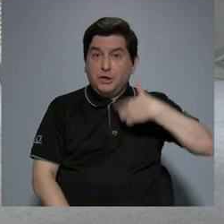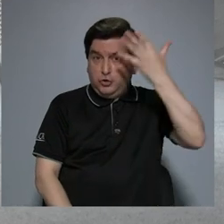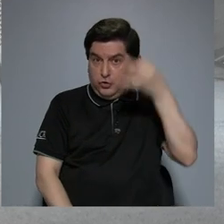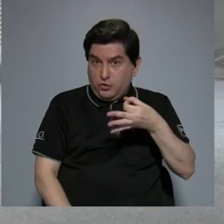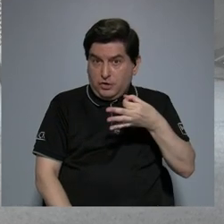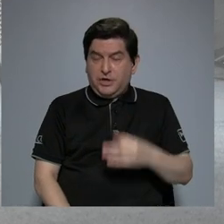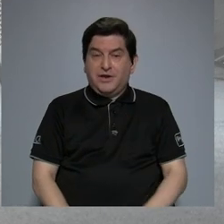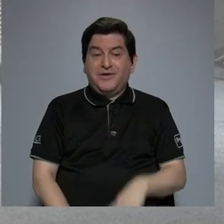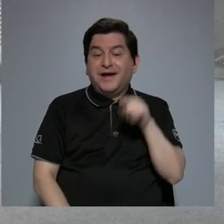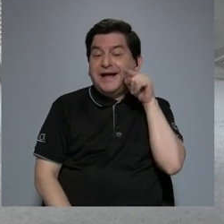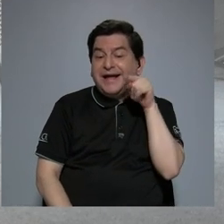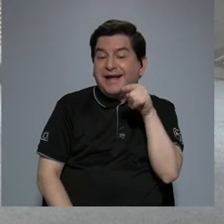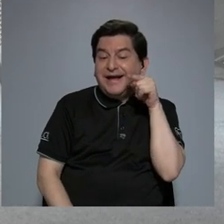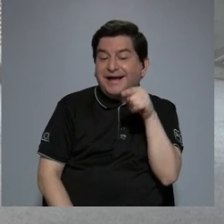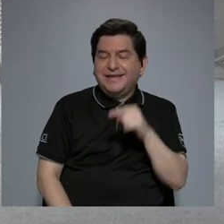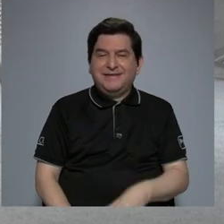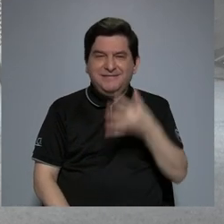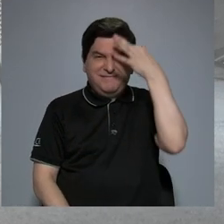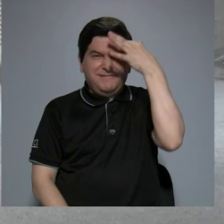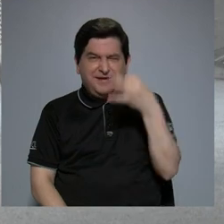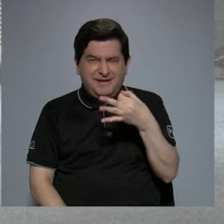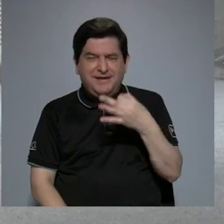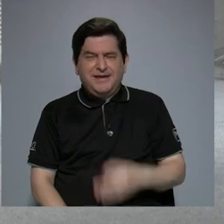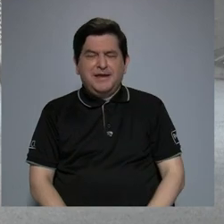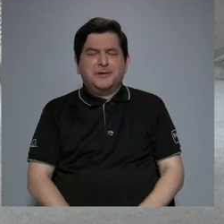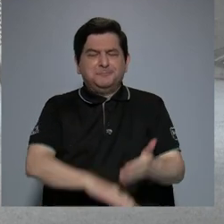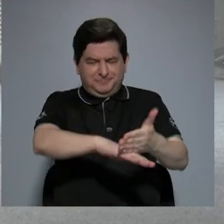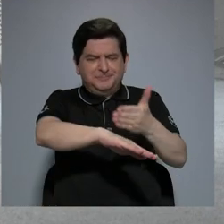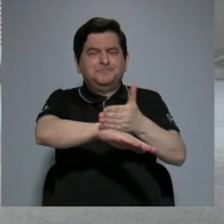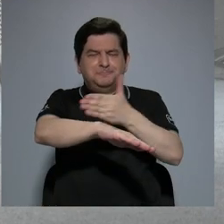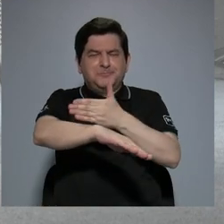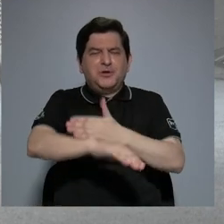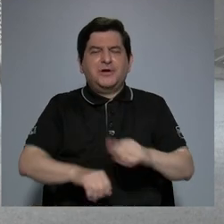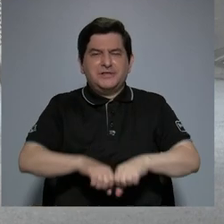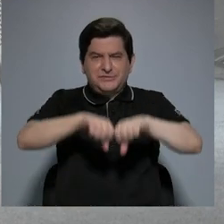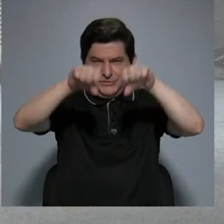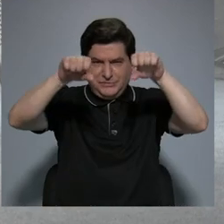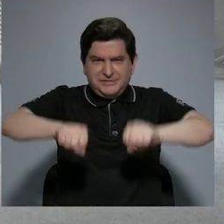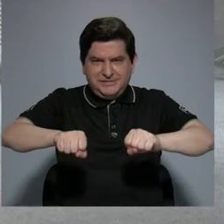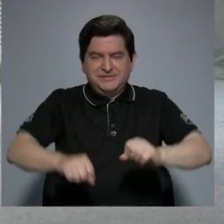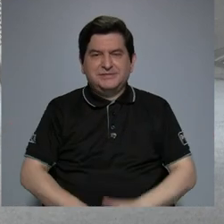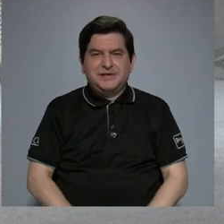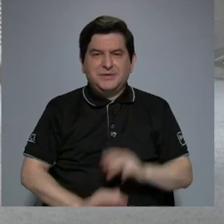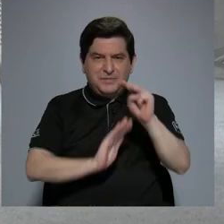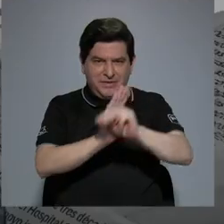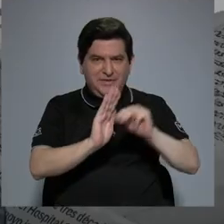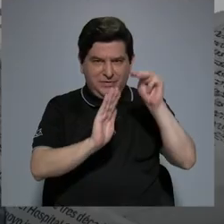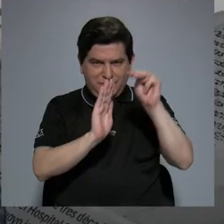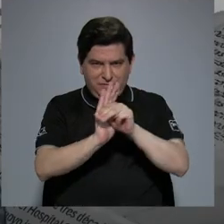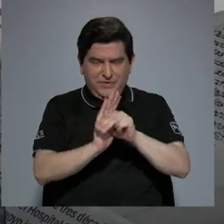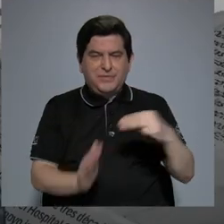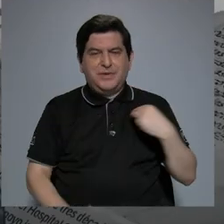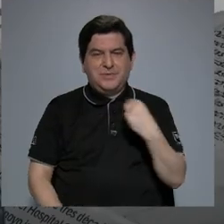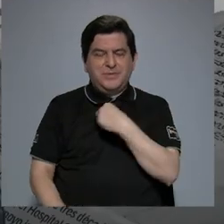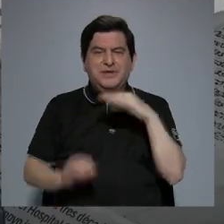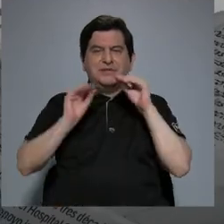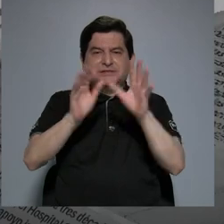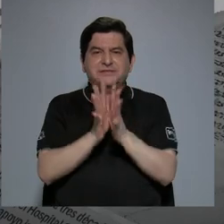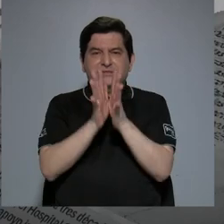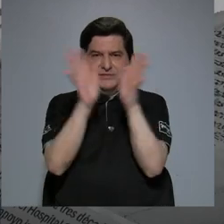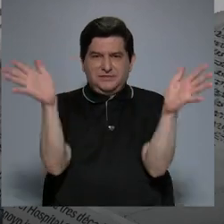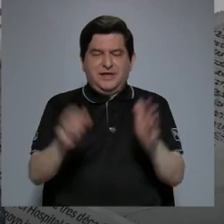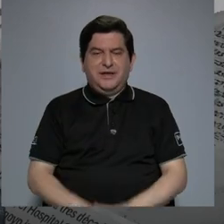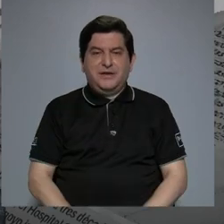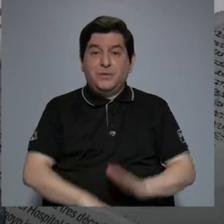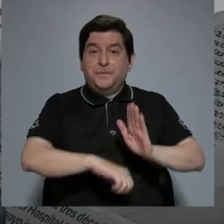que de ahí es donde tenemos que apostar a mejorar el sistema curricular del Ministerio de Educación Pública